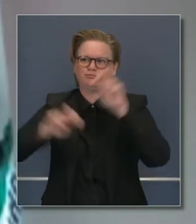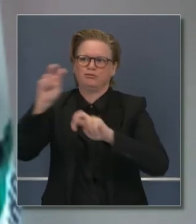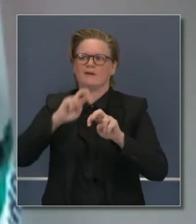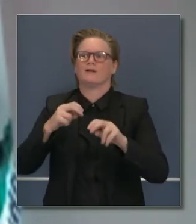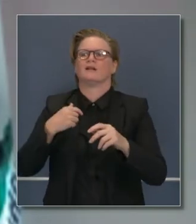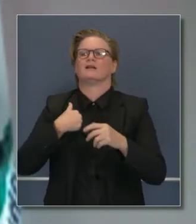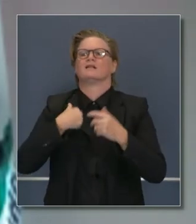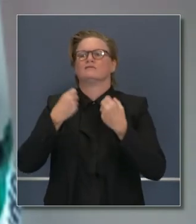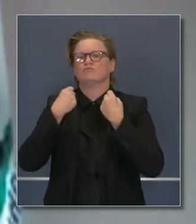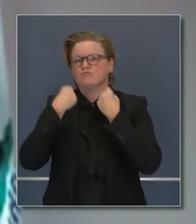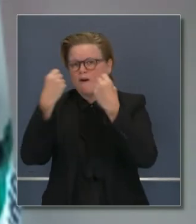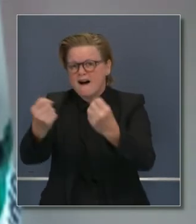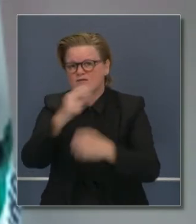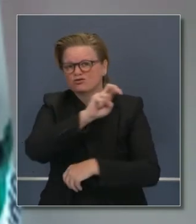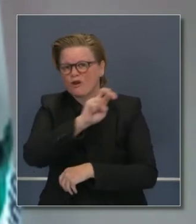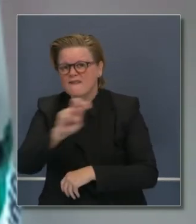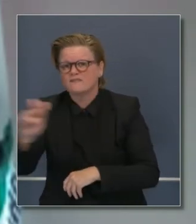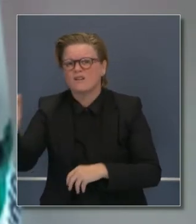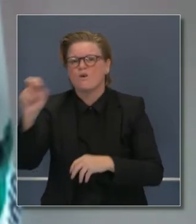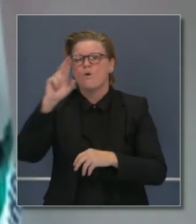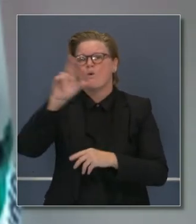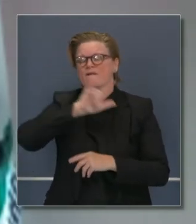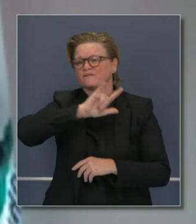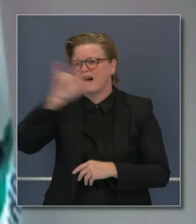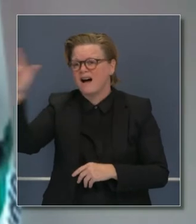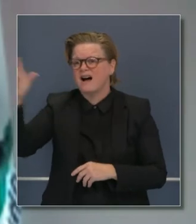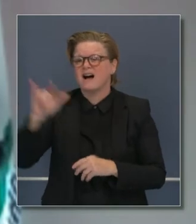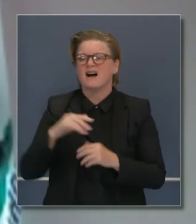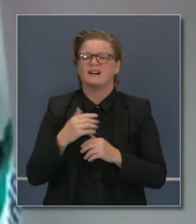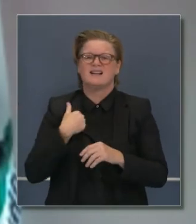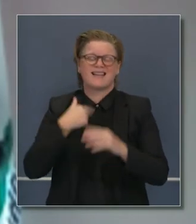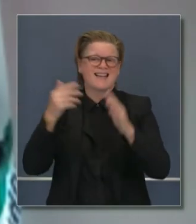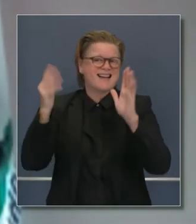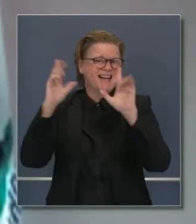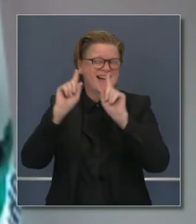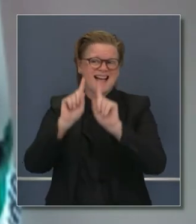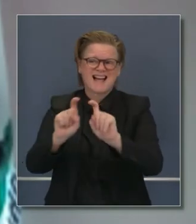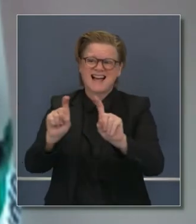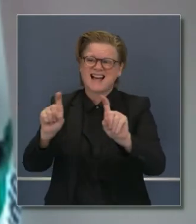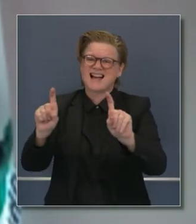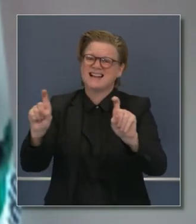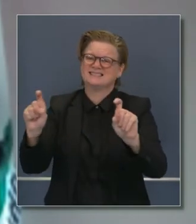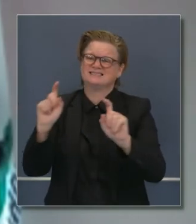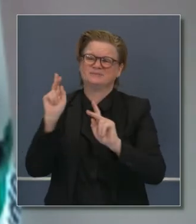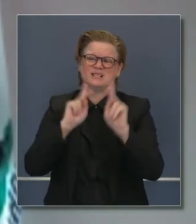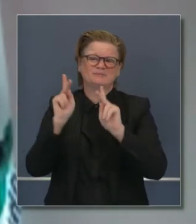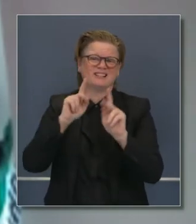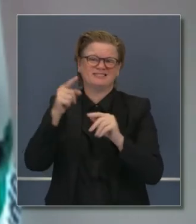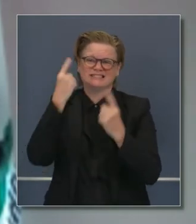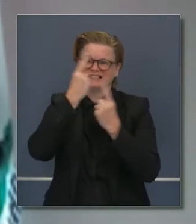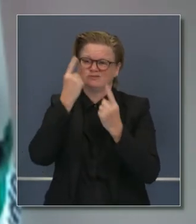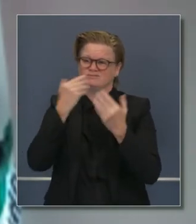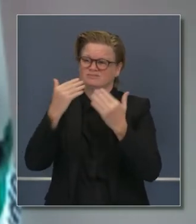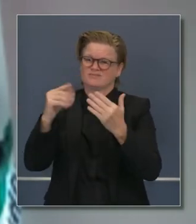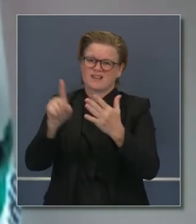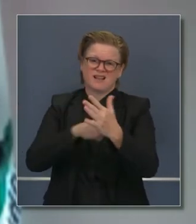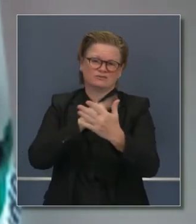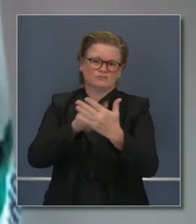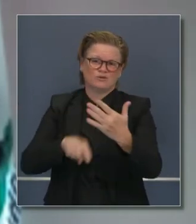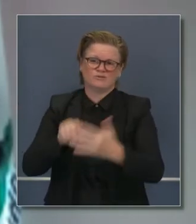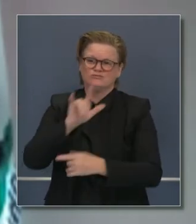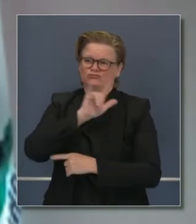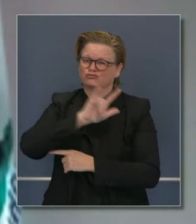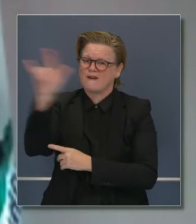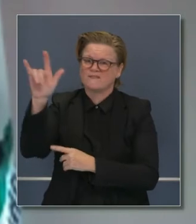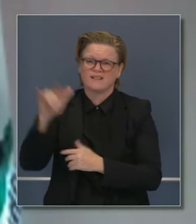por avión o automóvil. Y estábamos pidiendo a la gente entonces que consideraran cancelar sus viajes.